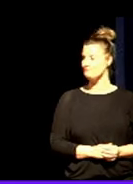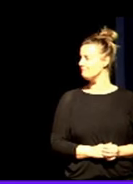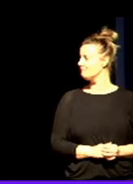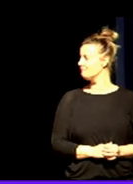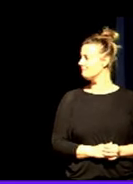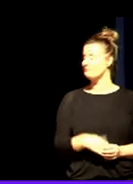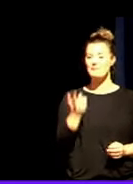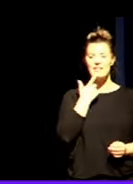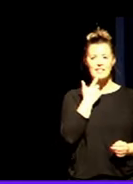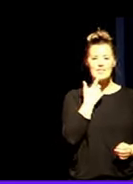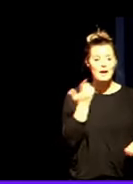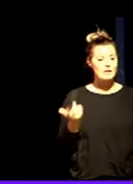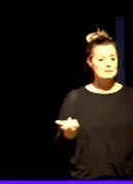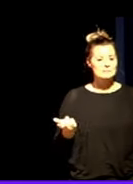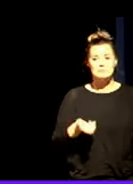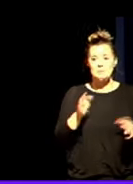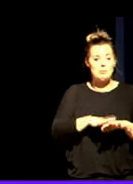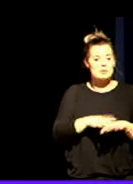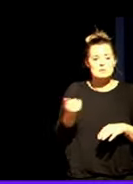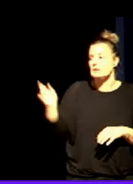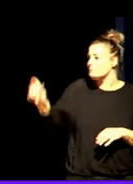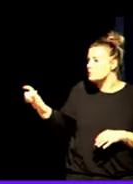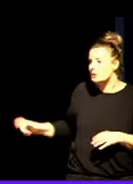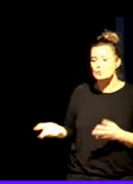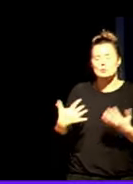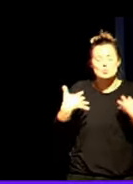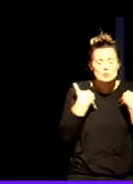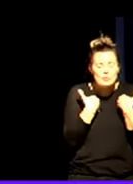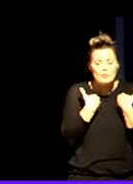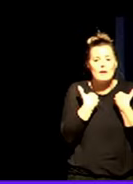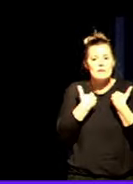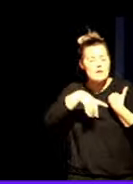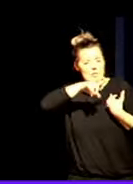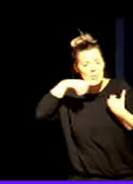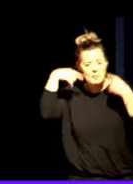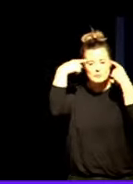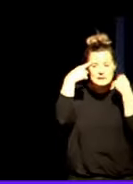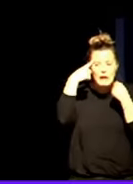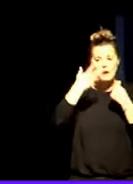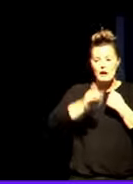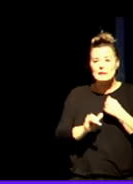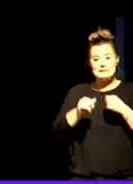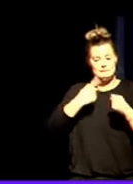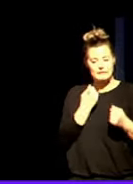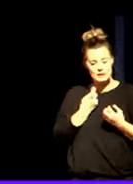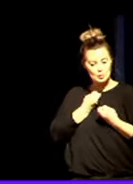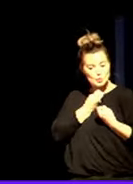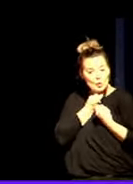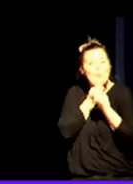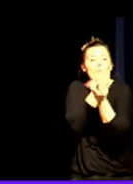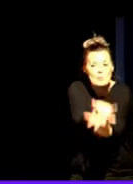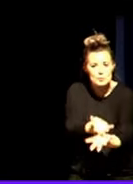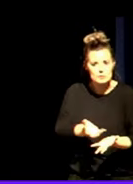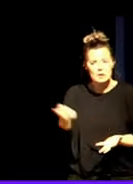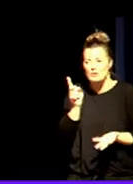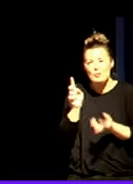Decía, porque esas personas sufren, tienen dolor mental y porque necesitan también comunicar eso, necesitan comunicarlo, no buscan